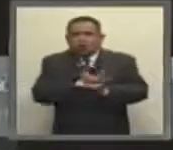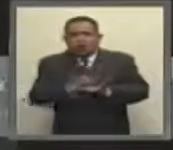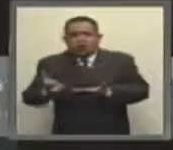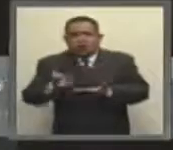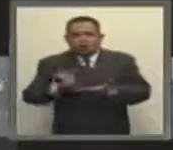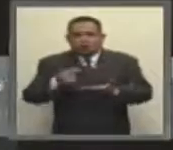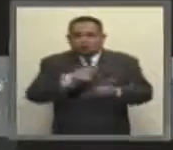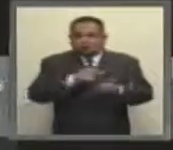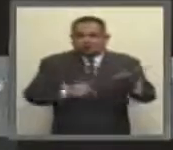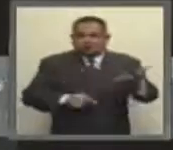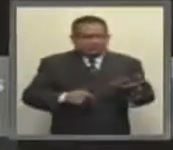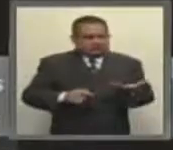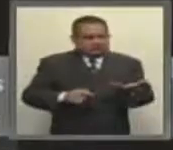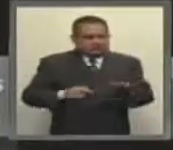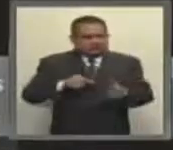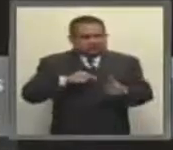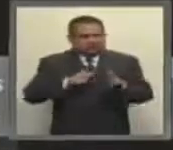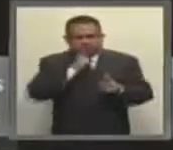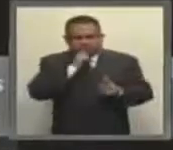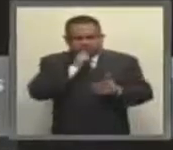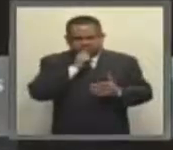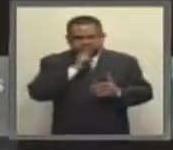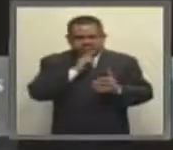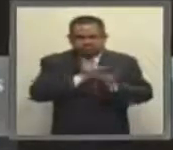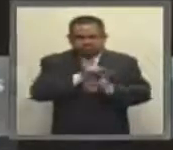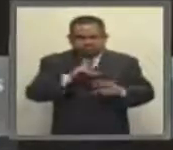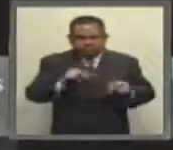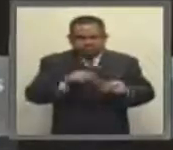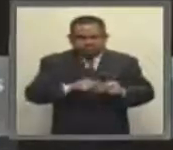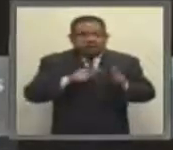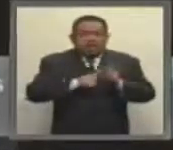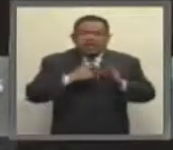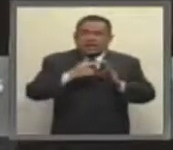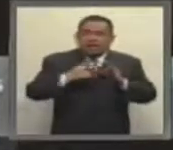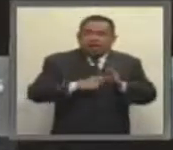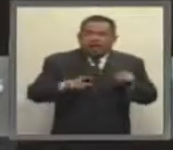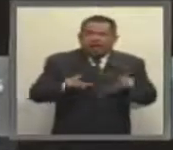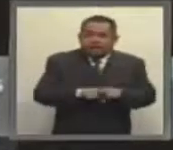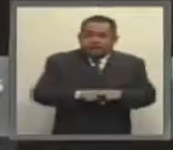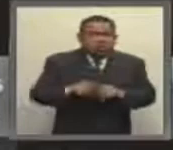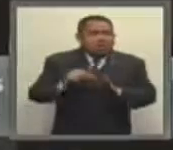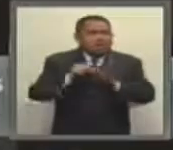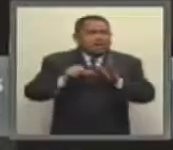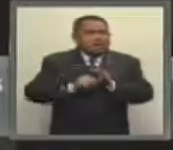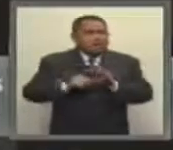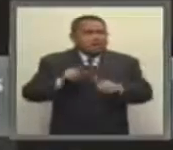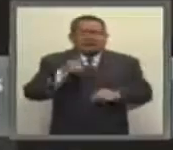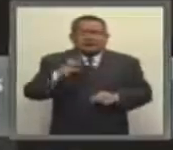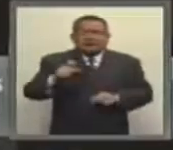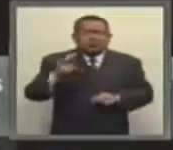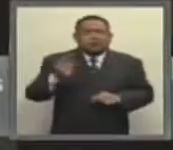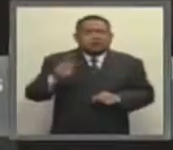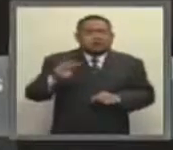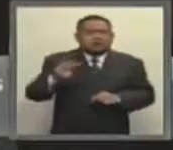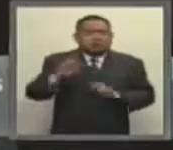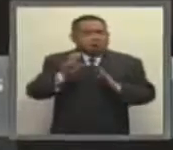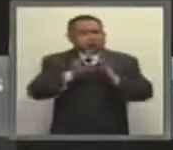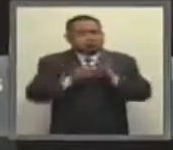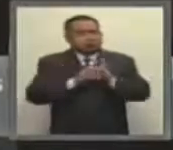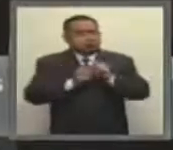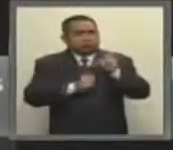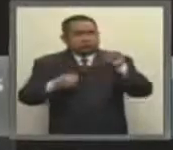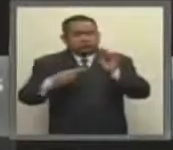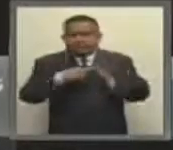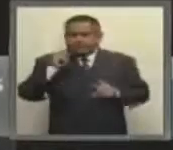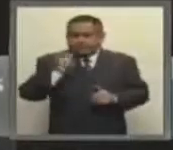y salarios, la Reserva propone un régimen basado en las reglas previstas en el artículo 127 constitucional.